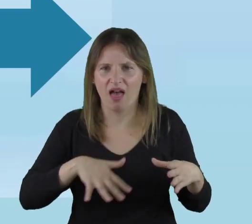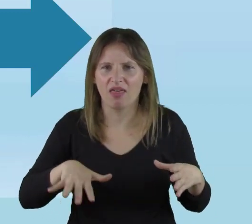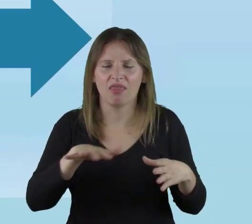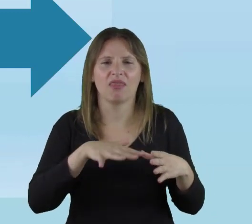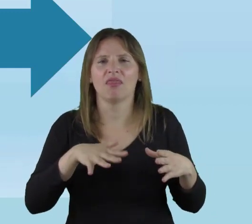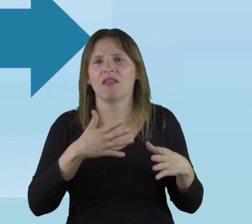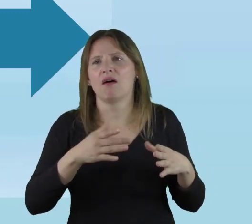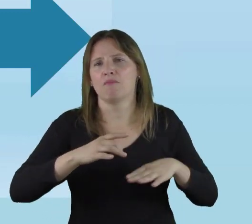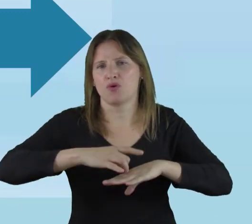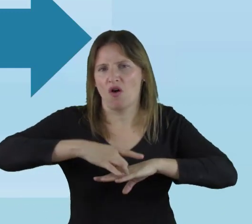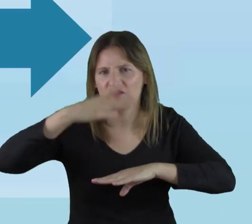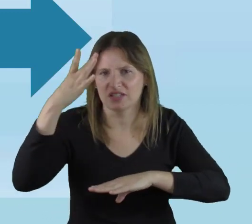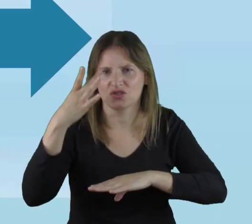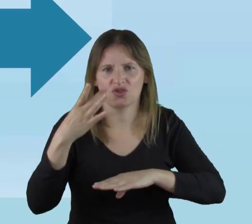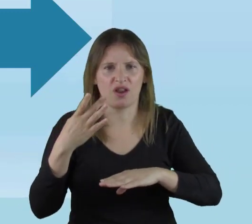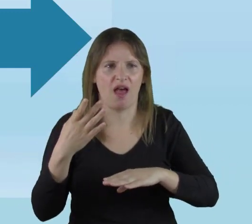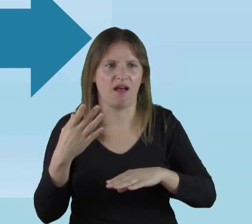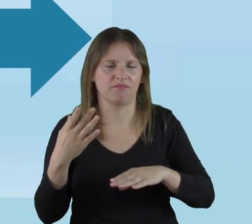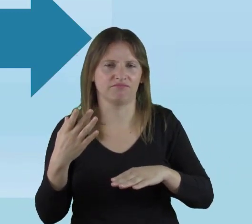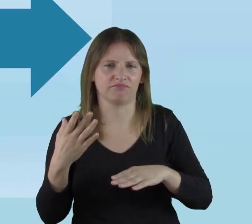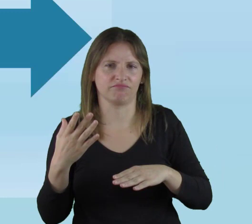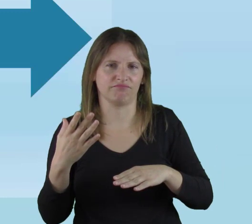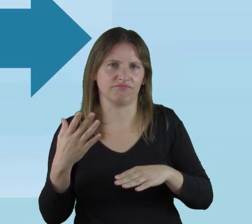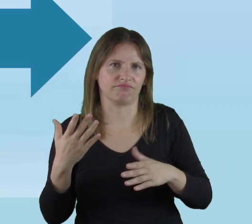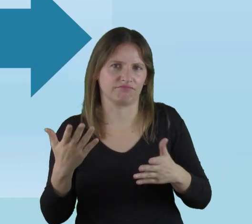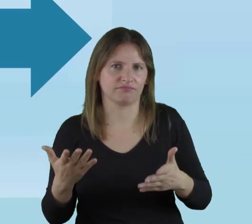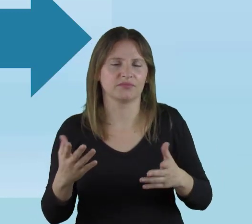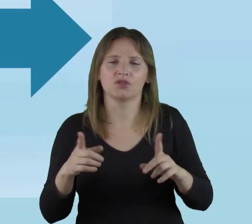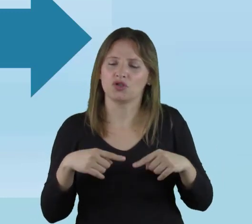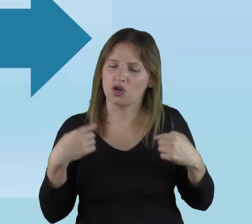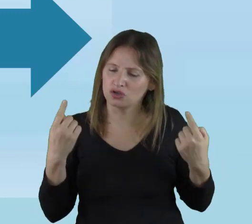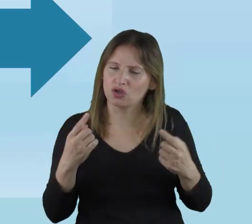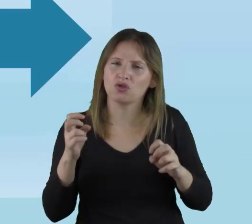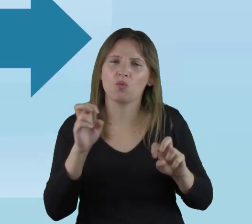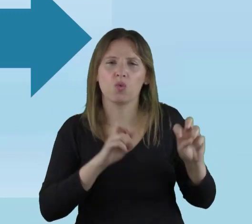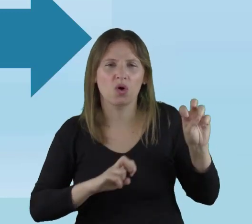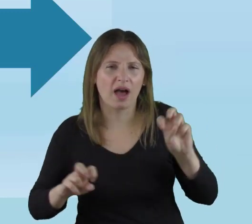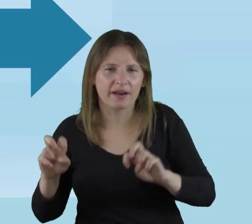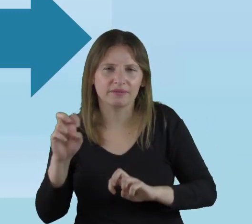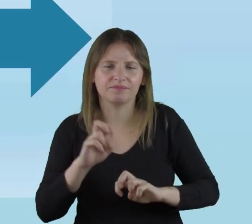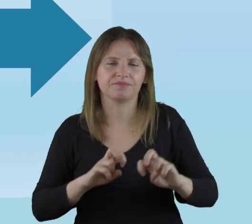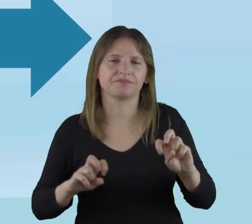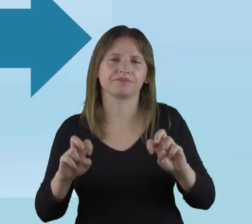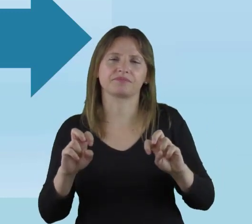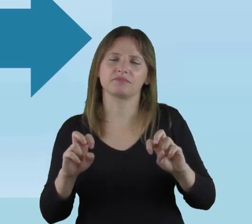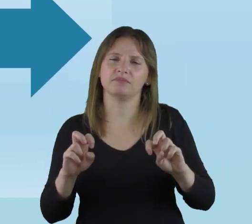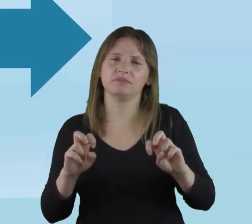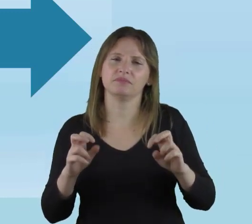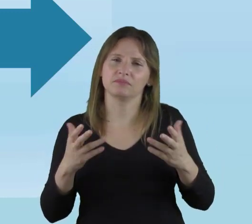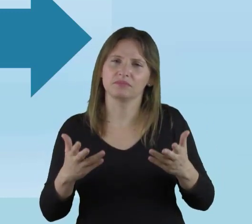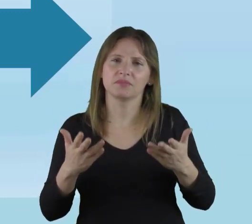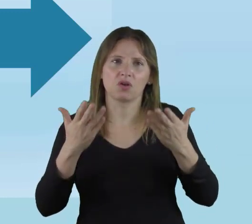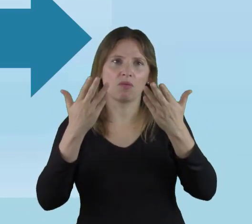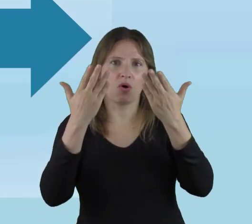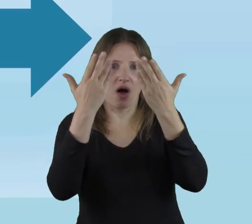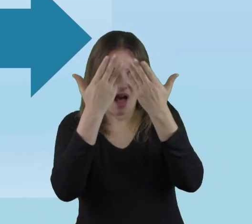los profesionales. Tenemos que nosotros